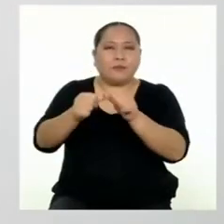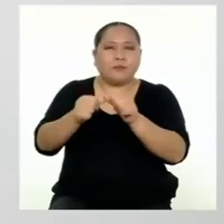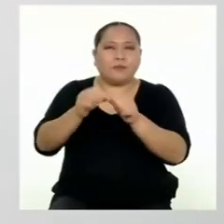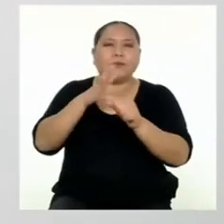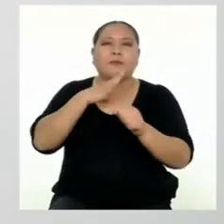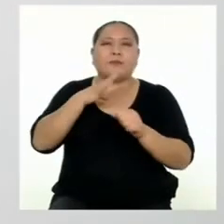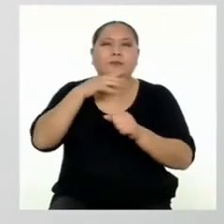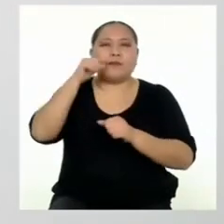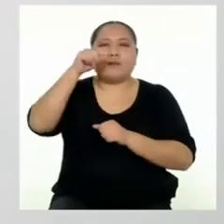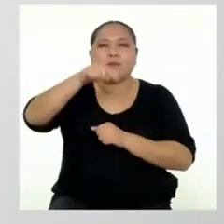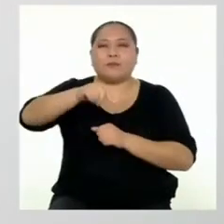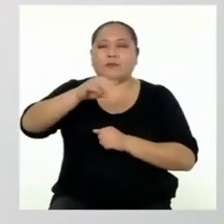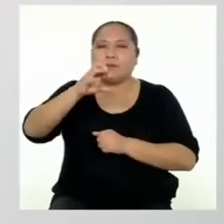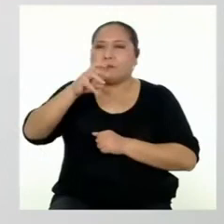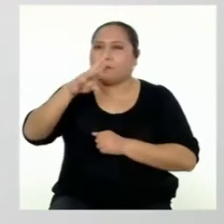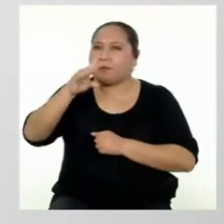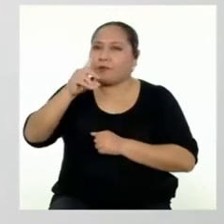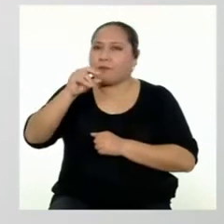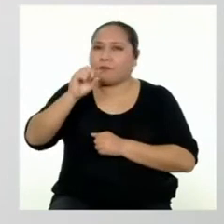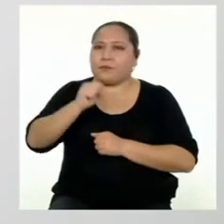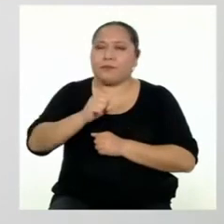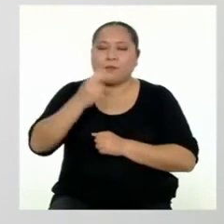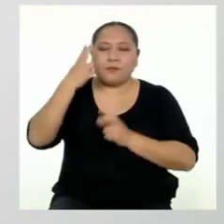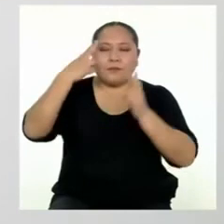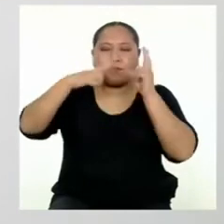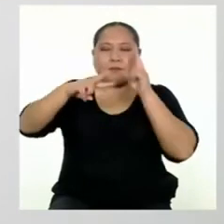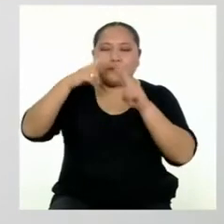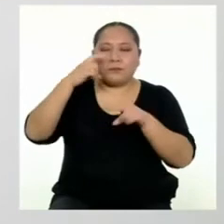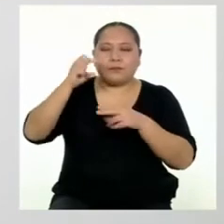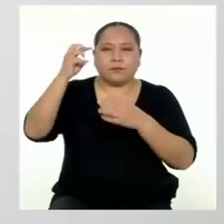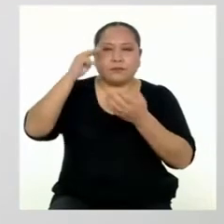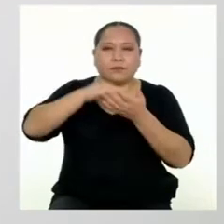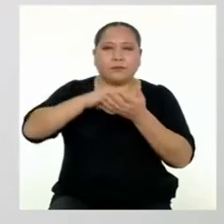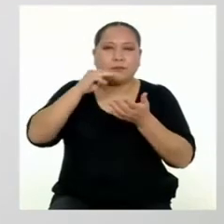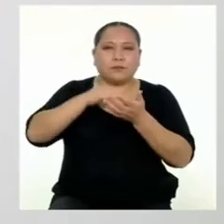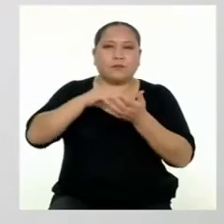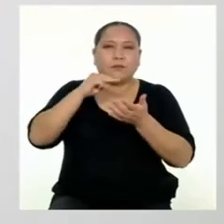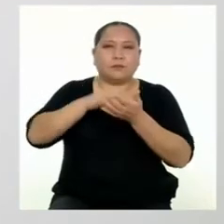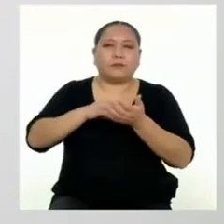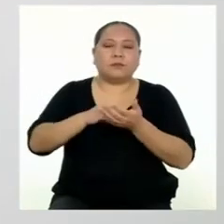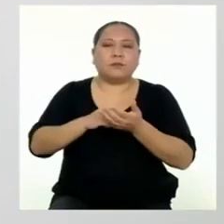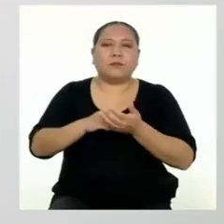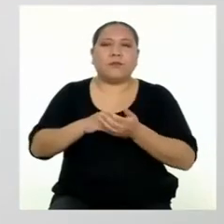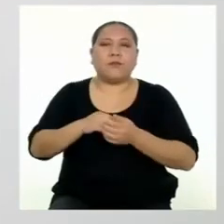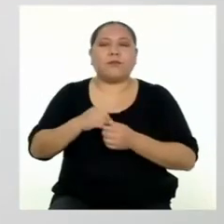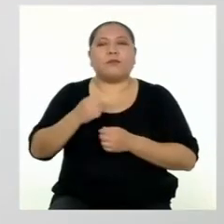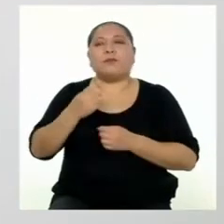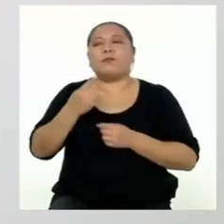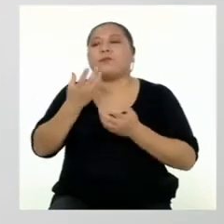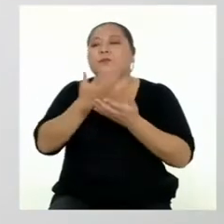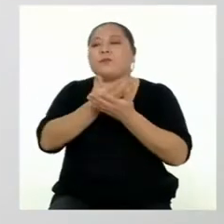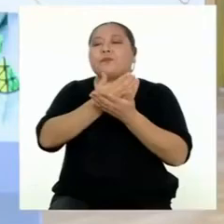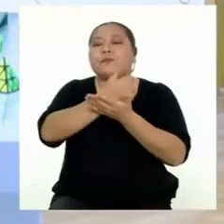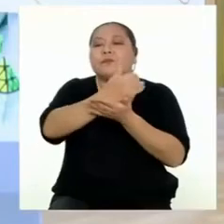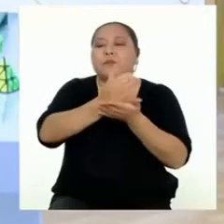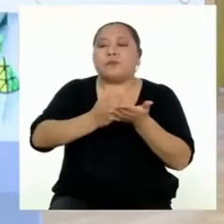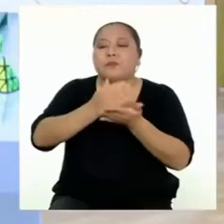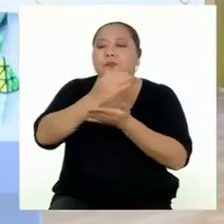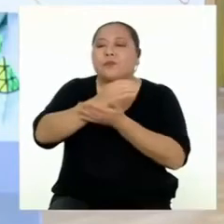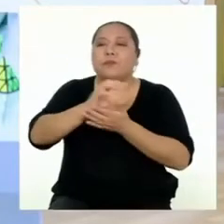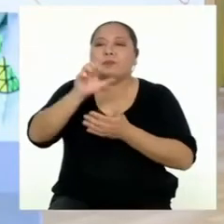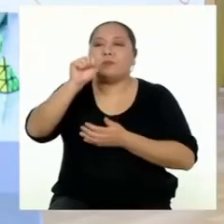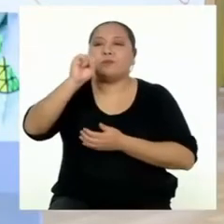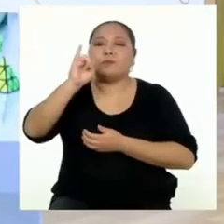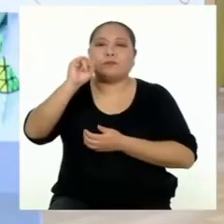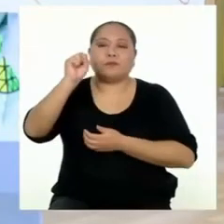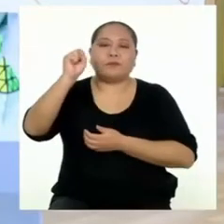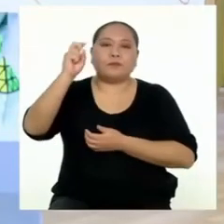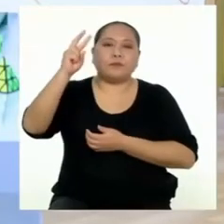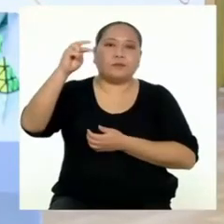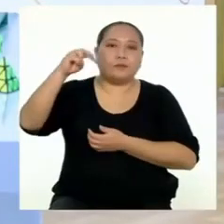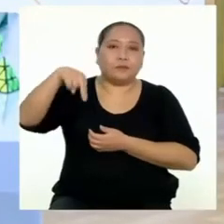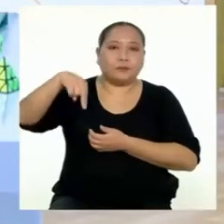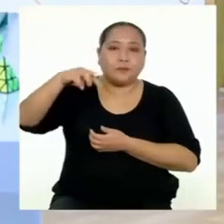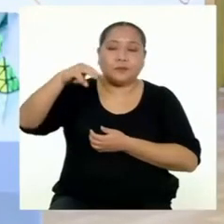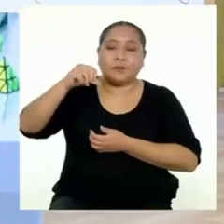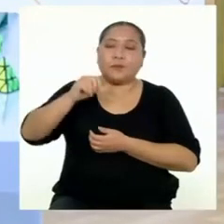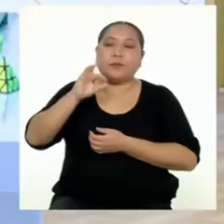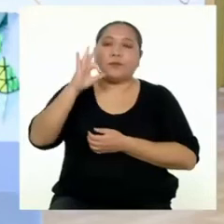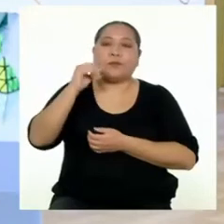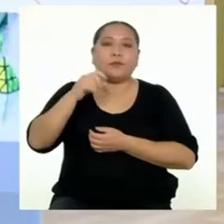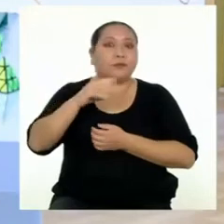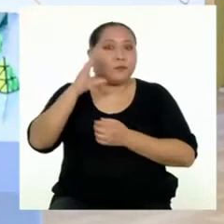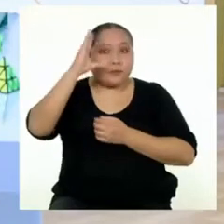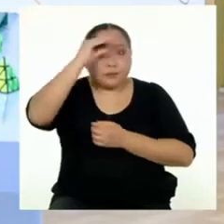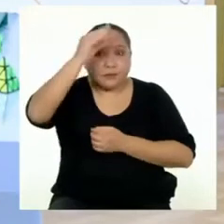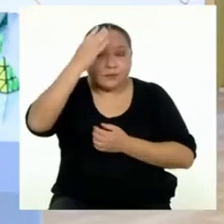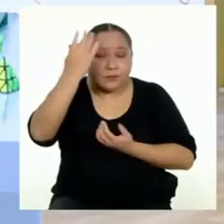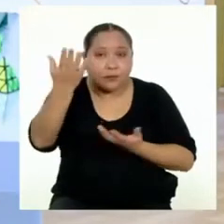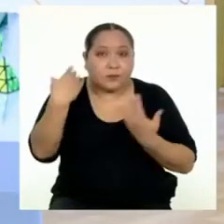los créditos, veamos más a profundidad los elementos del sistema financiero. Chicas, chicos, ¿tienen lápiz y papel